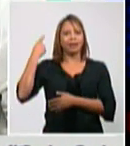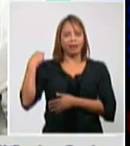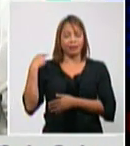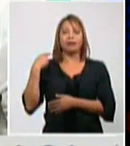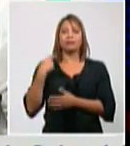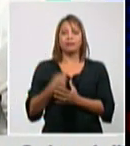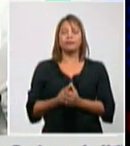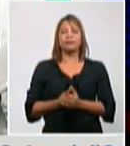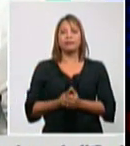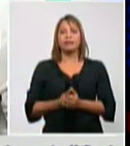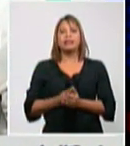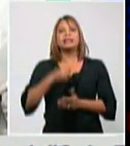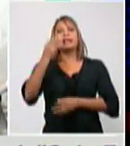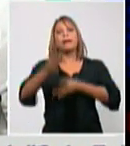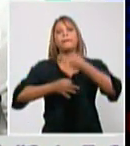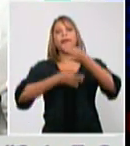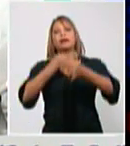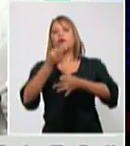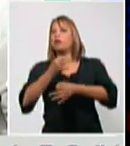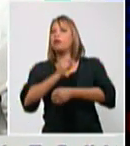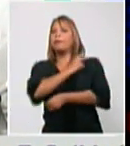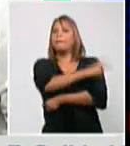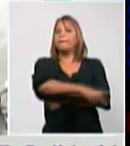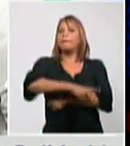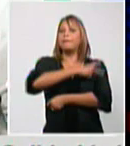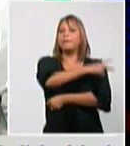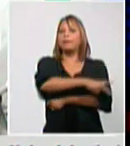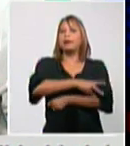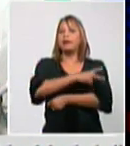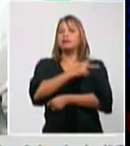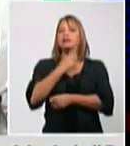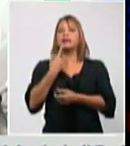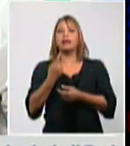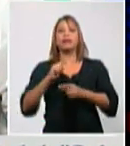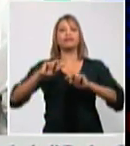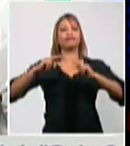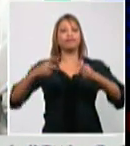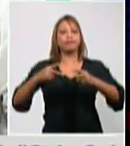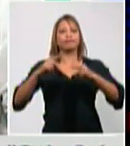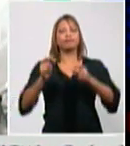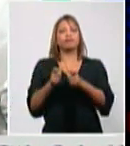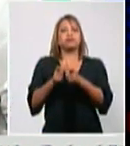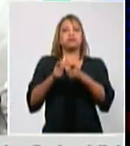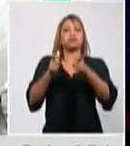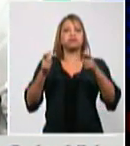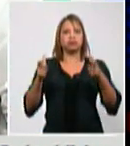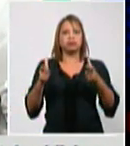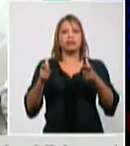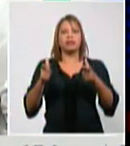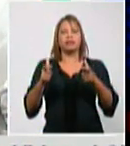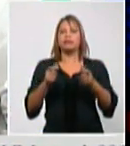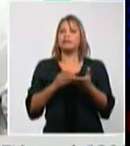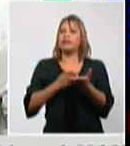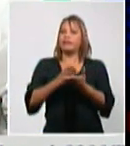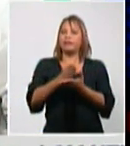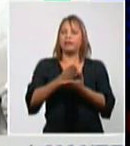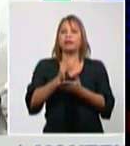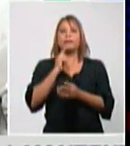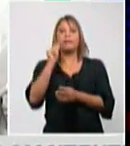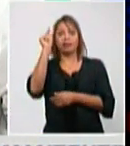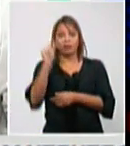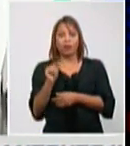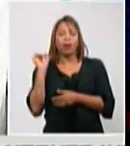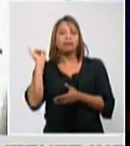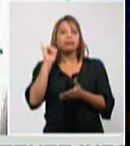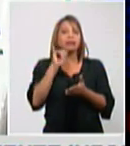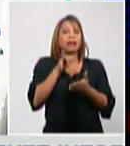los países que indiscutiblemente han estado incidiendo más en personas que llegan con síntomas